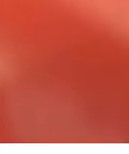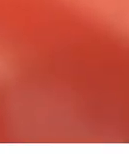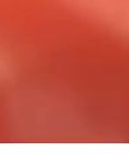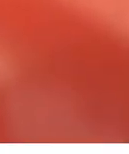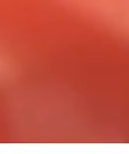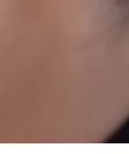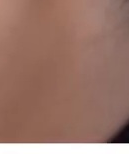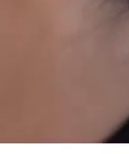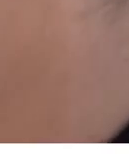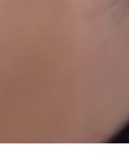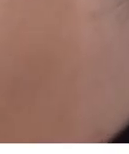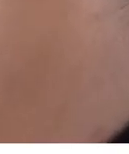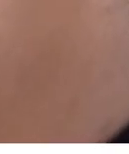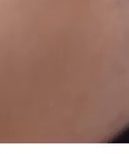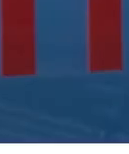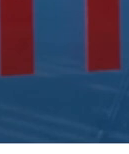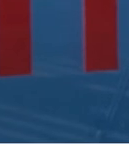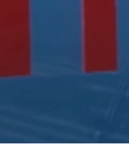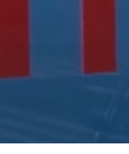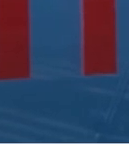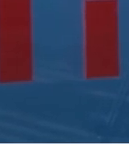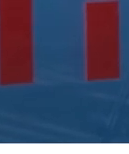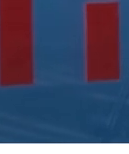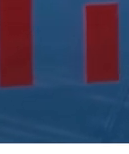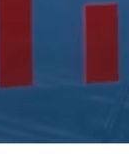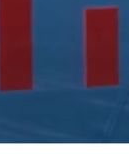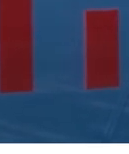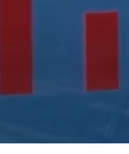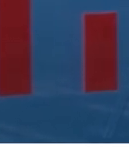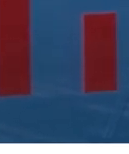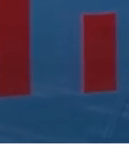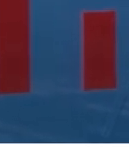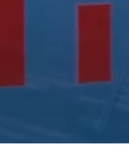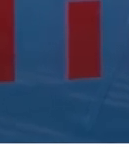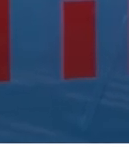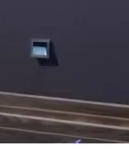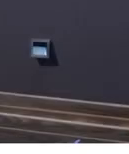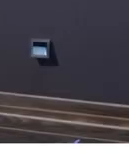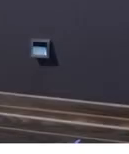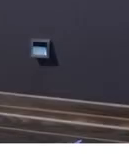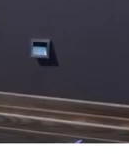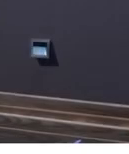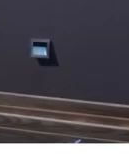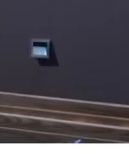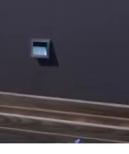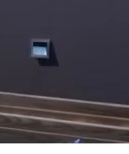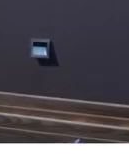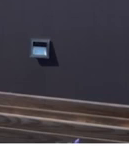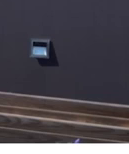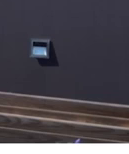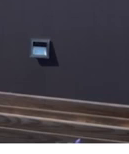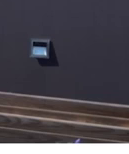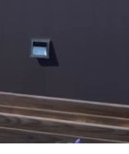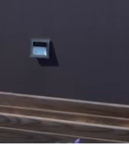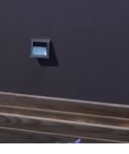a tope. Entonces, pues me interesaba conocer algún recurso para bajar de